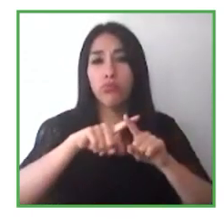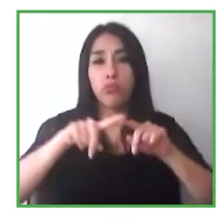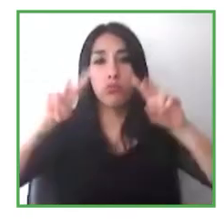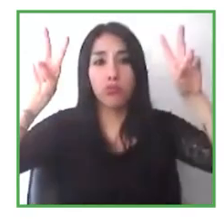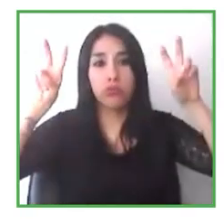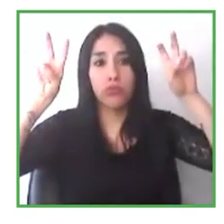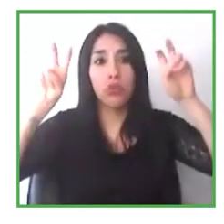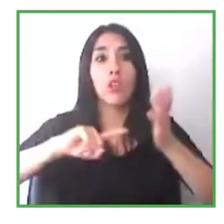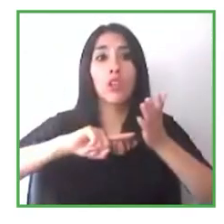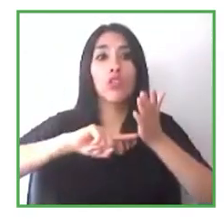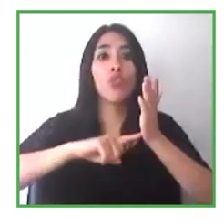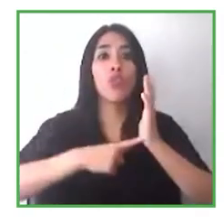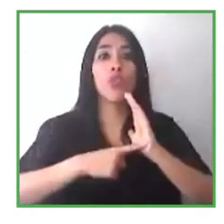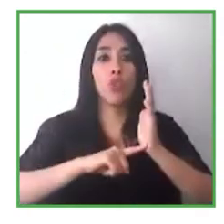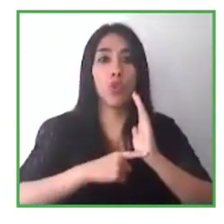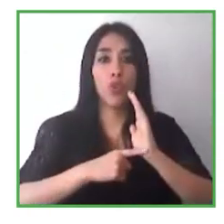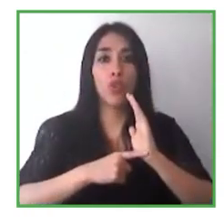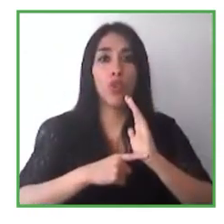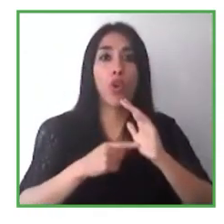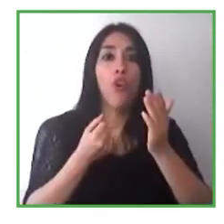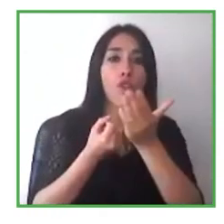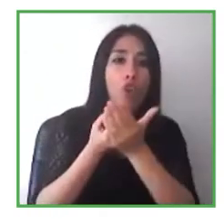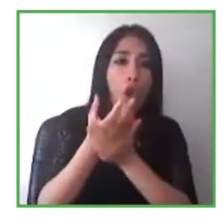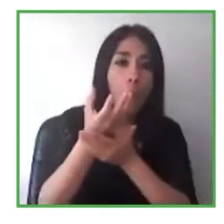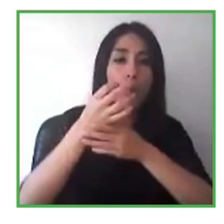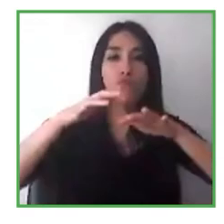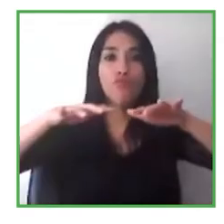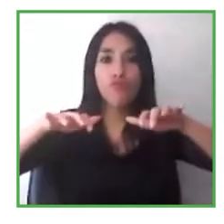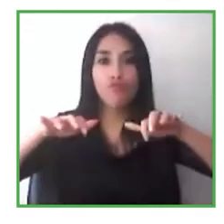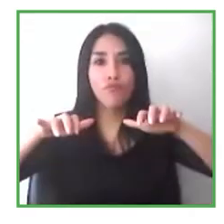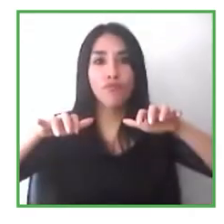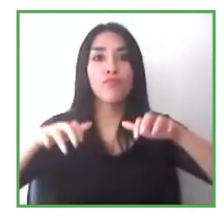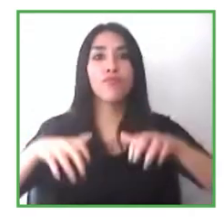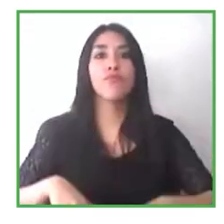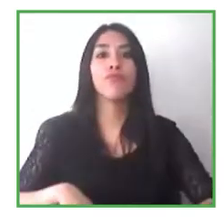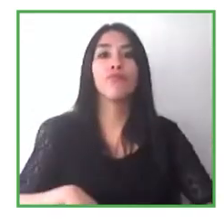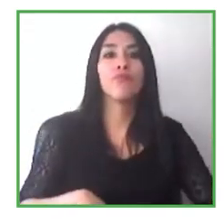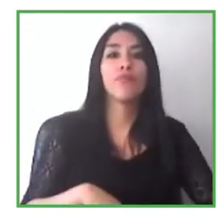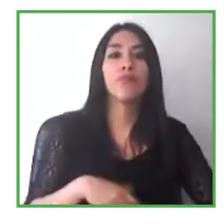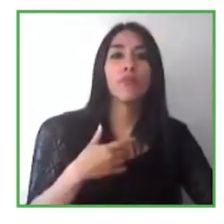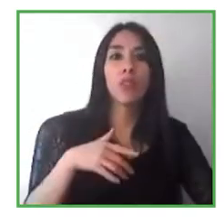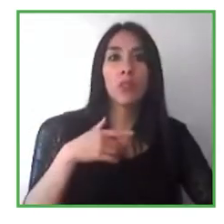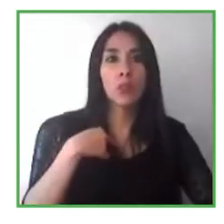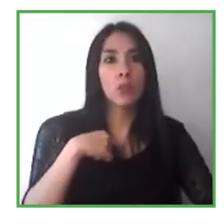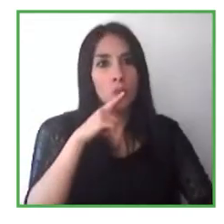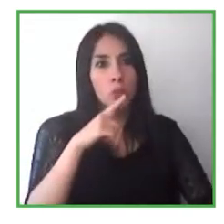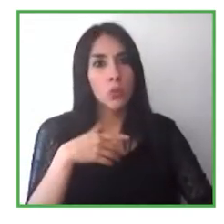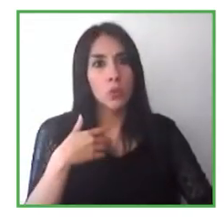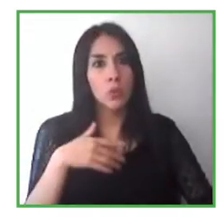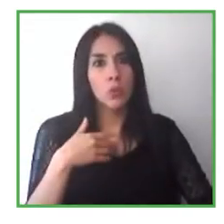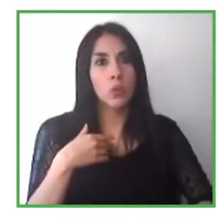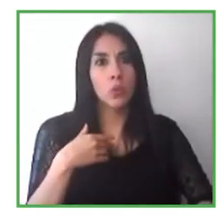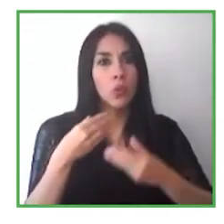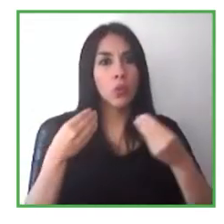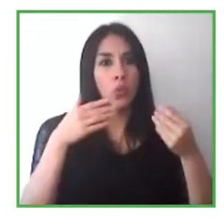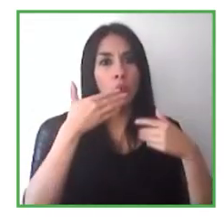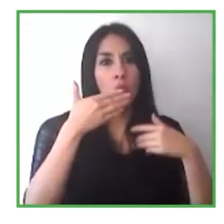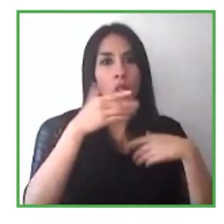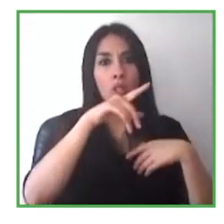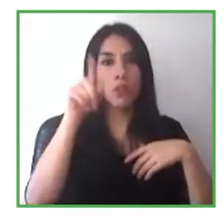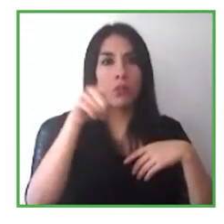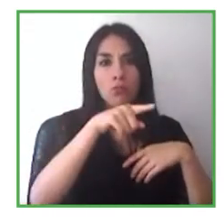Creo que es una muy buena pregunta y una muy buena oportunidad para que todos realmente piensen los aprendizajes que hemos tenido durante el coronavirus en Microsoft.